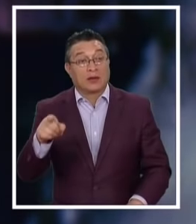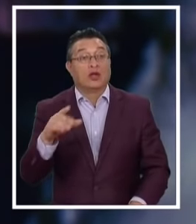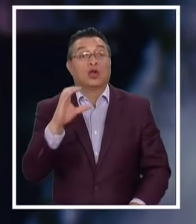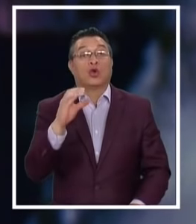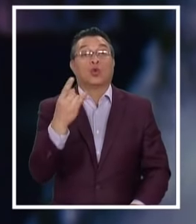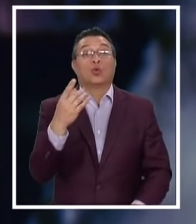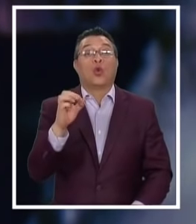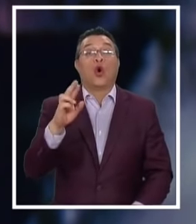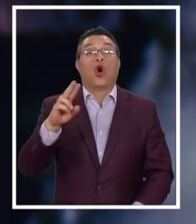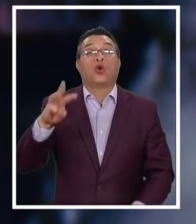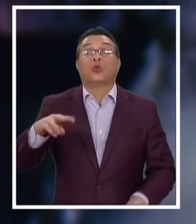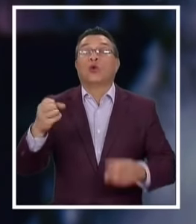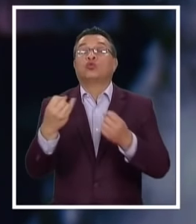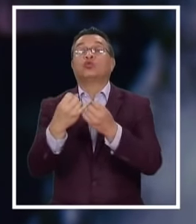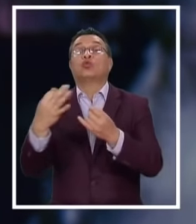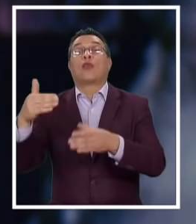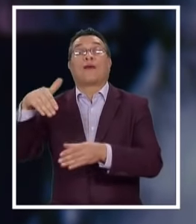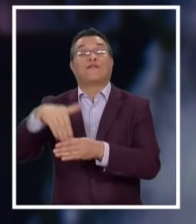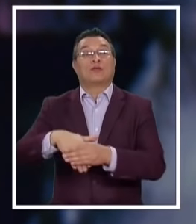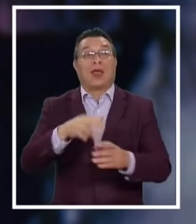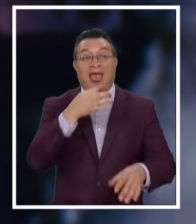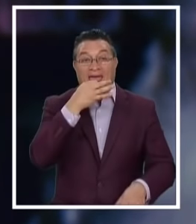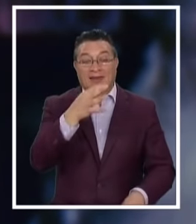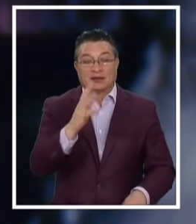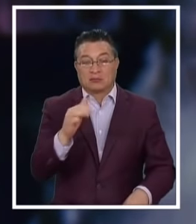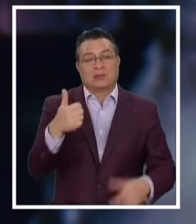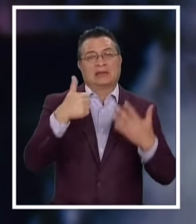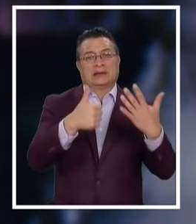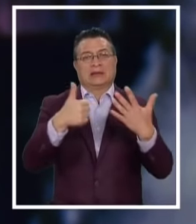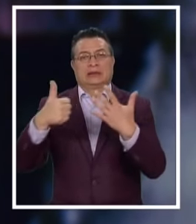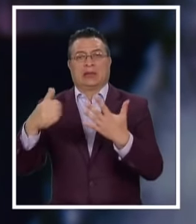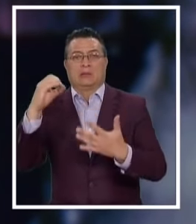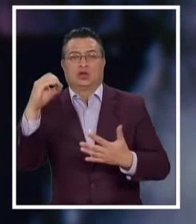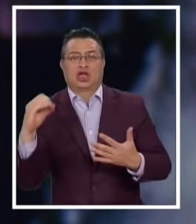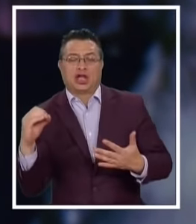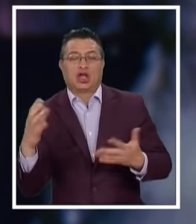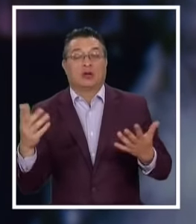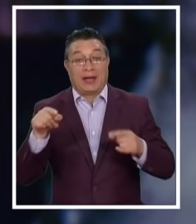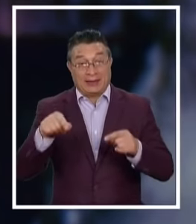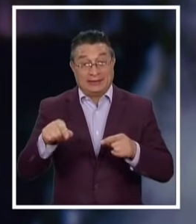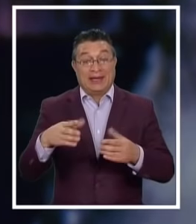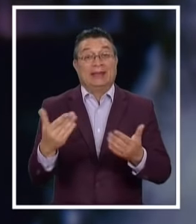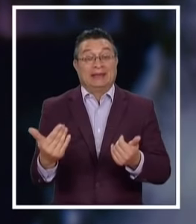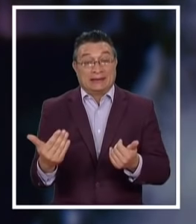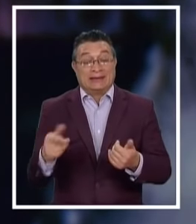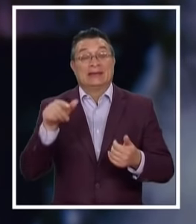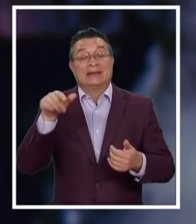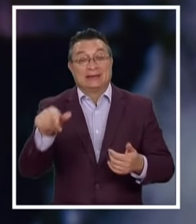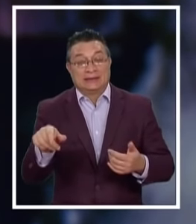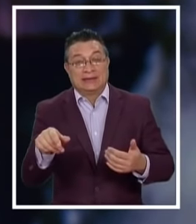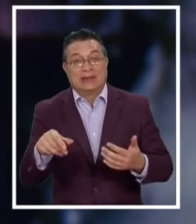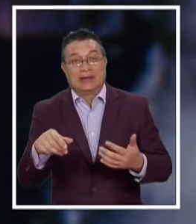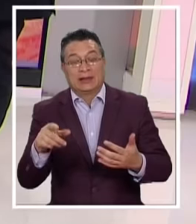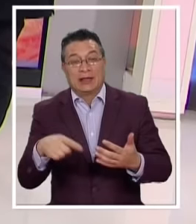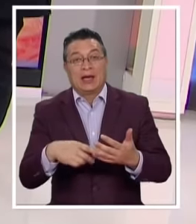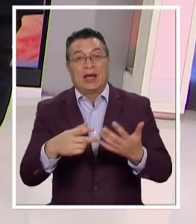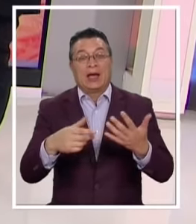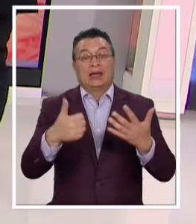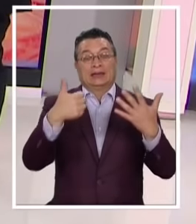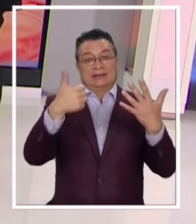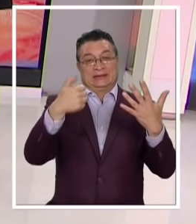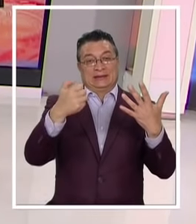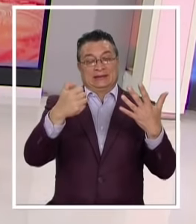aprobación Porque se hablaba En algún momento De los dos tercios Bueno, esta normativa Requiere tres quintos ¿Qué pasó en la Cámara? Y